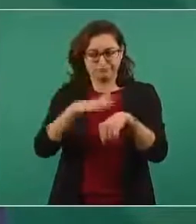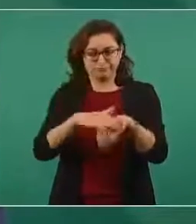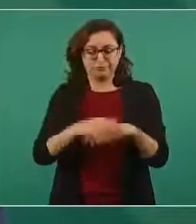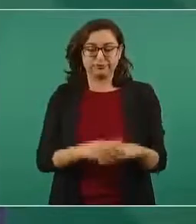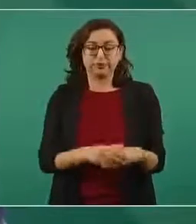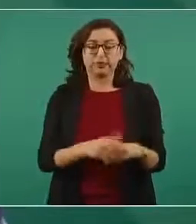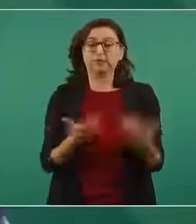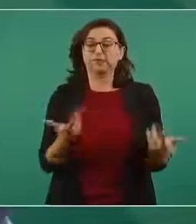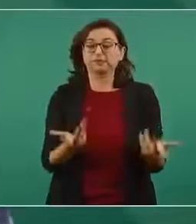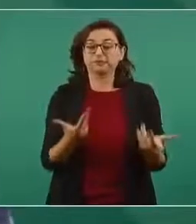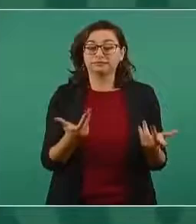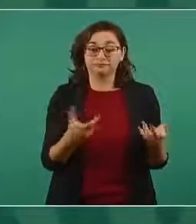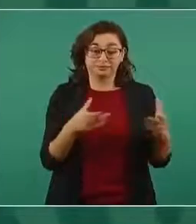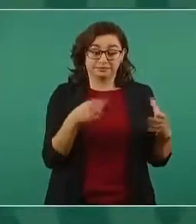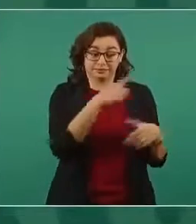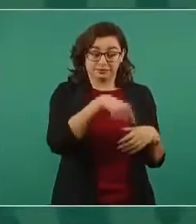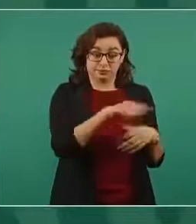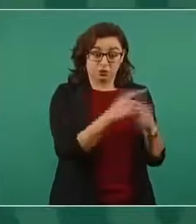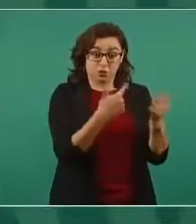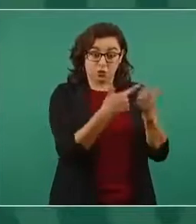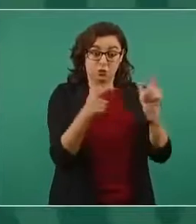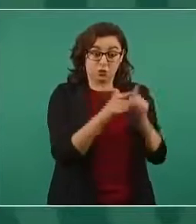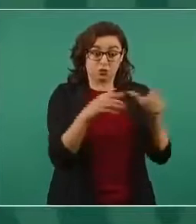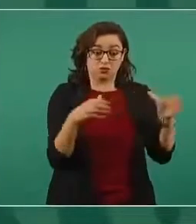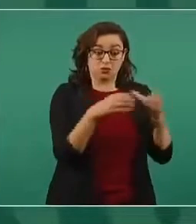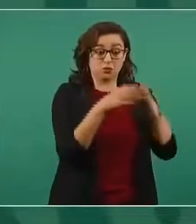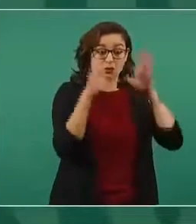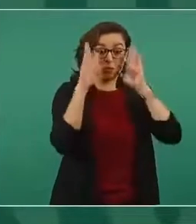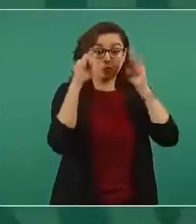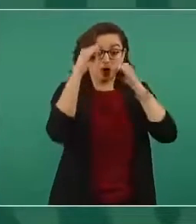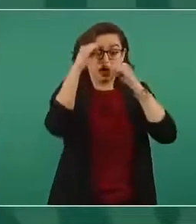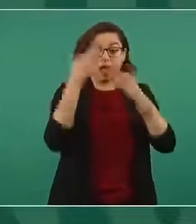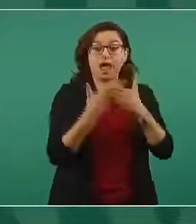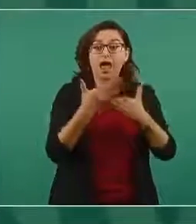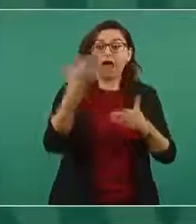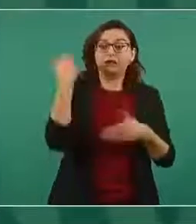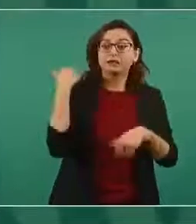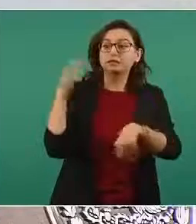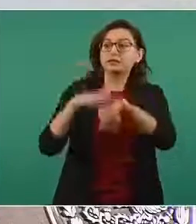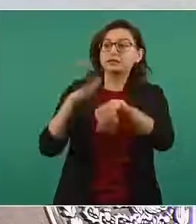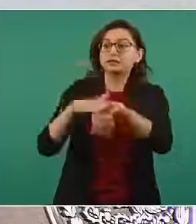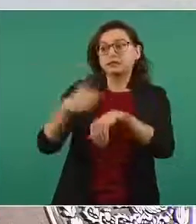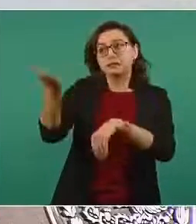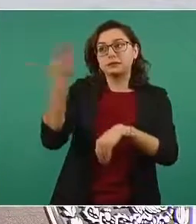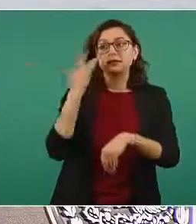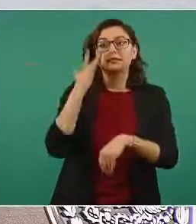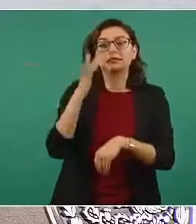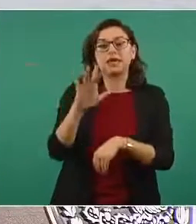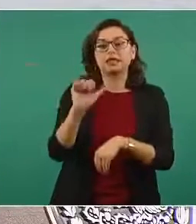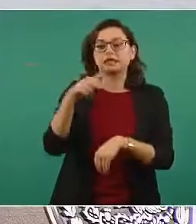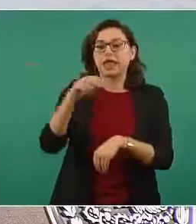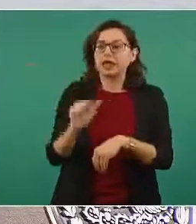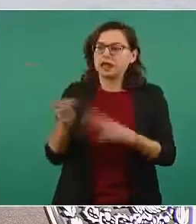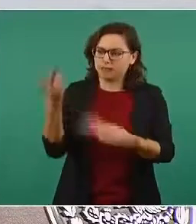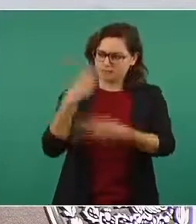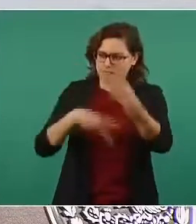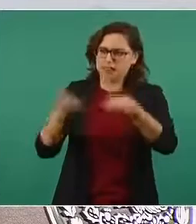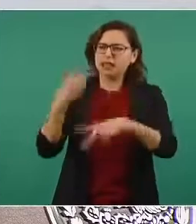a Santana para que continuara gobernando México